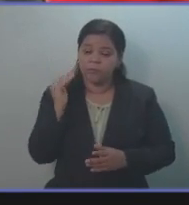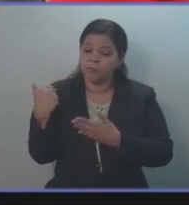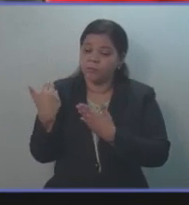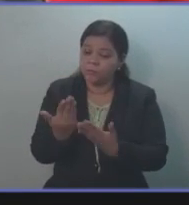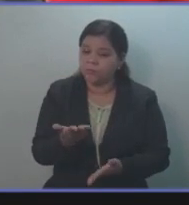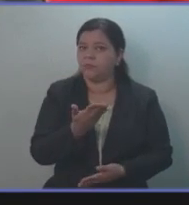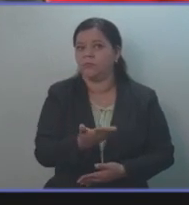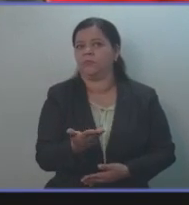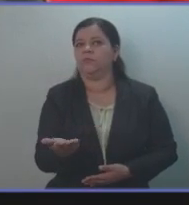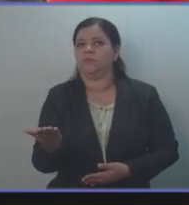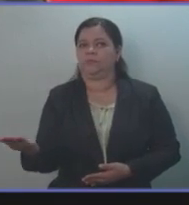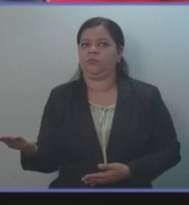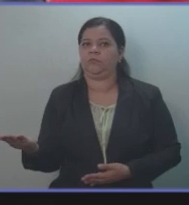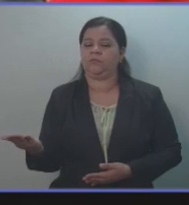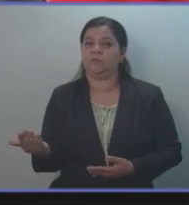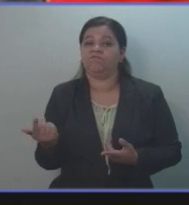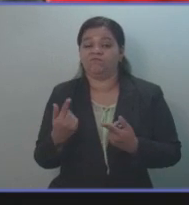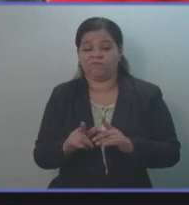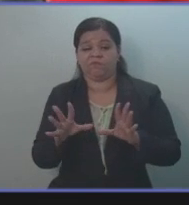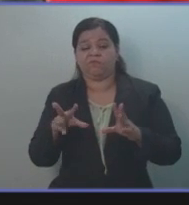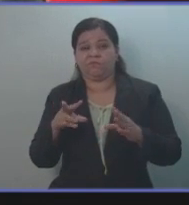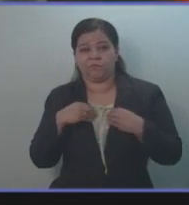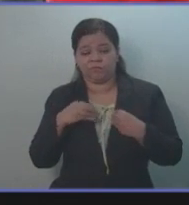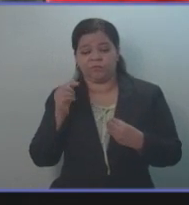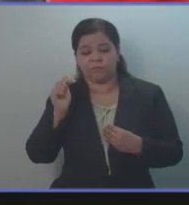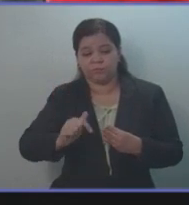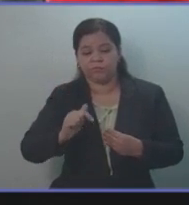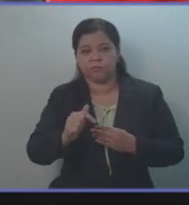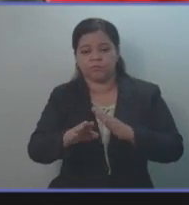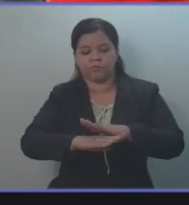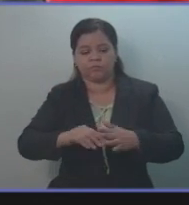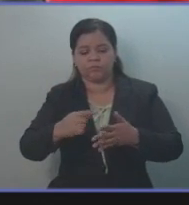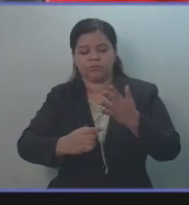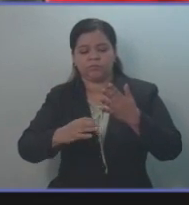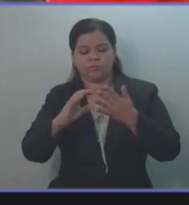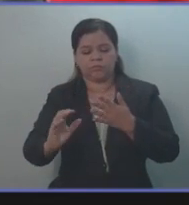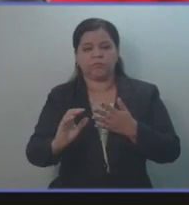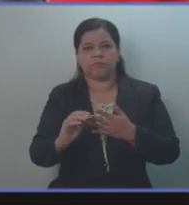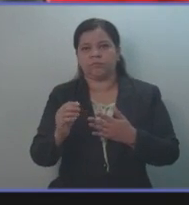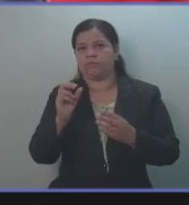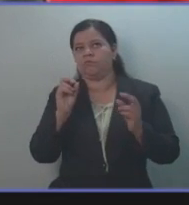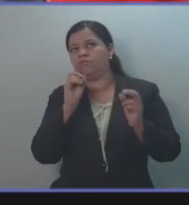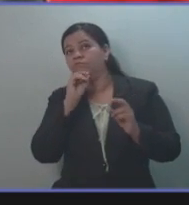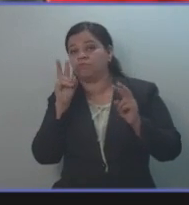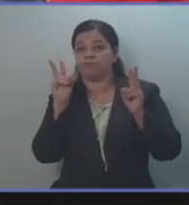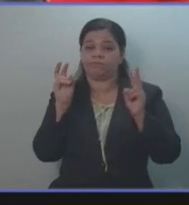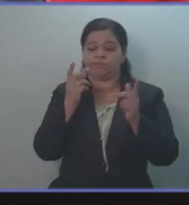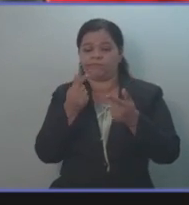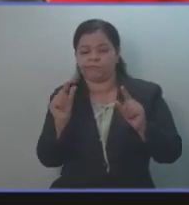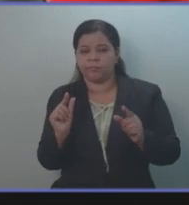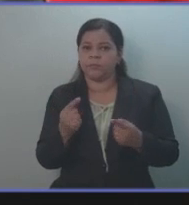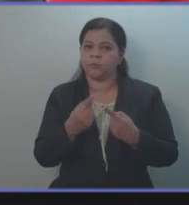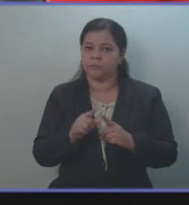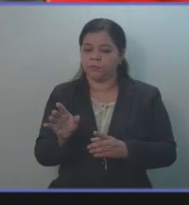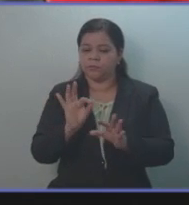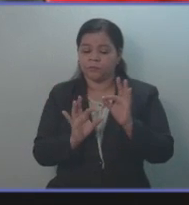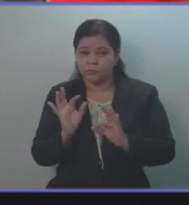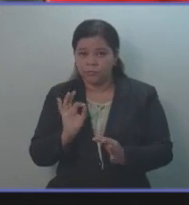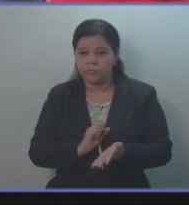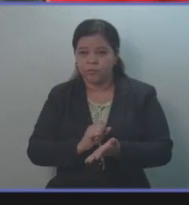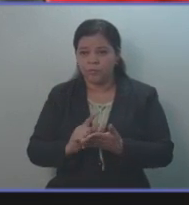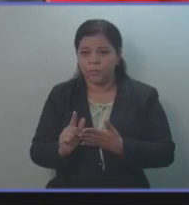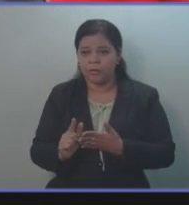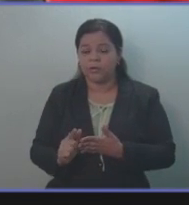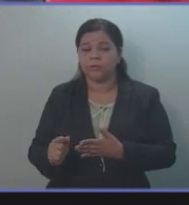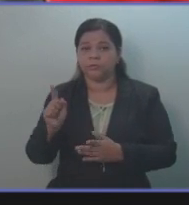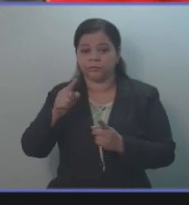estos insumos contraviniendo el precepto constitucional de gratuidad, que según reportes de centros educativos a septiembre de